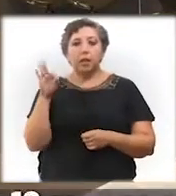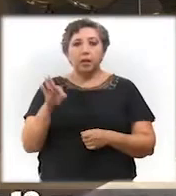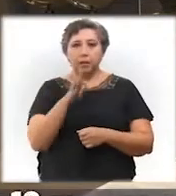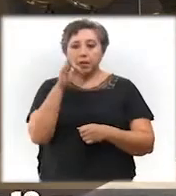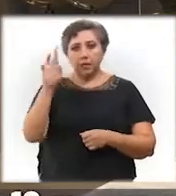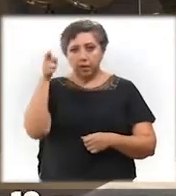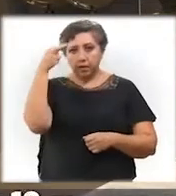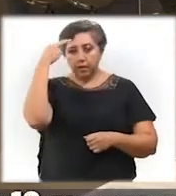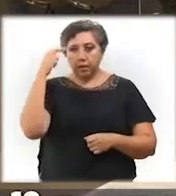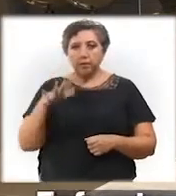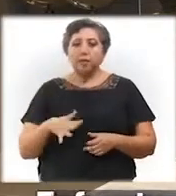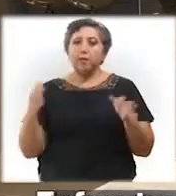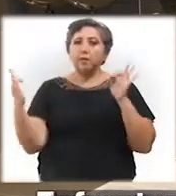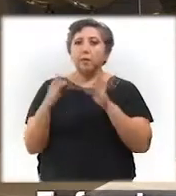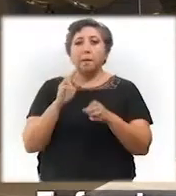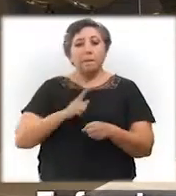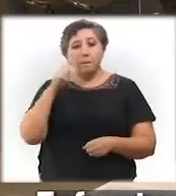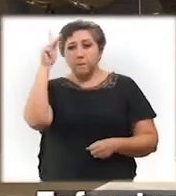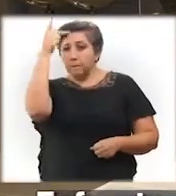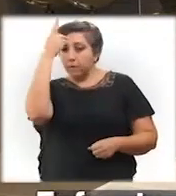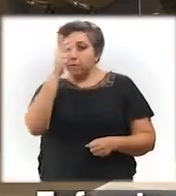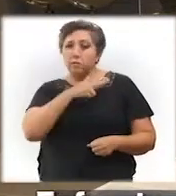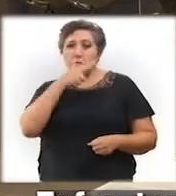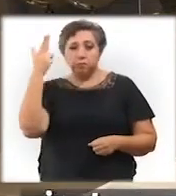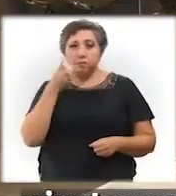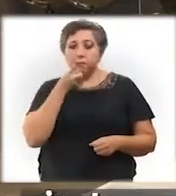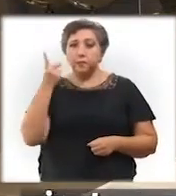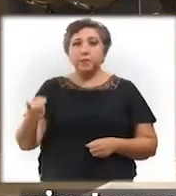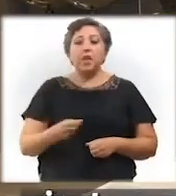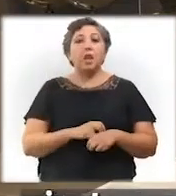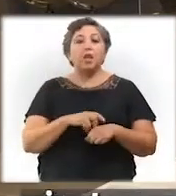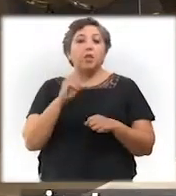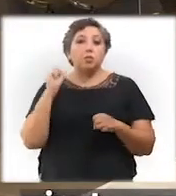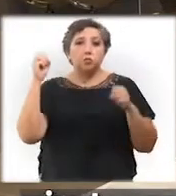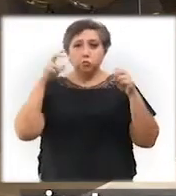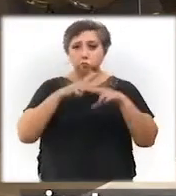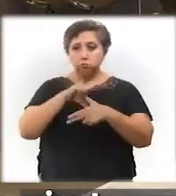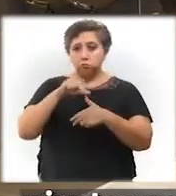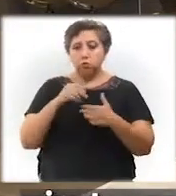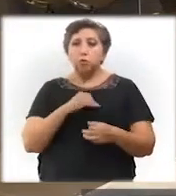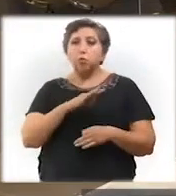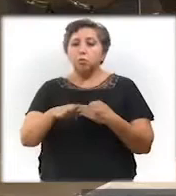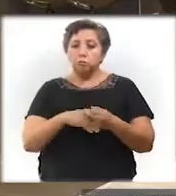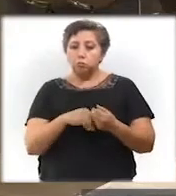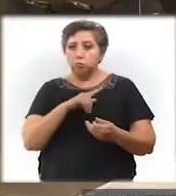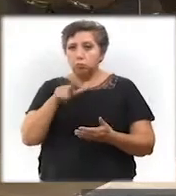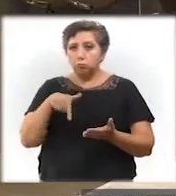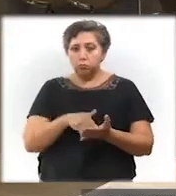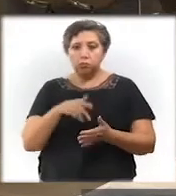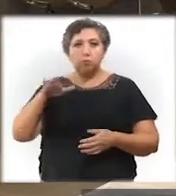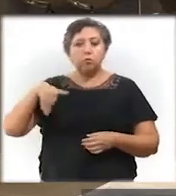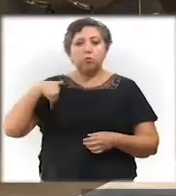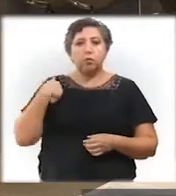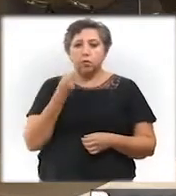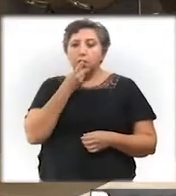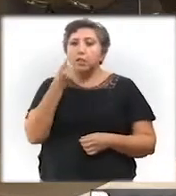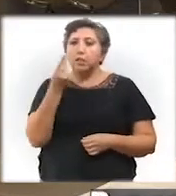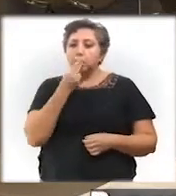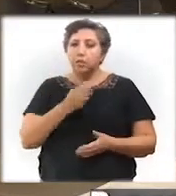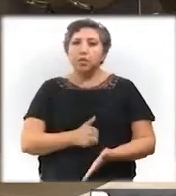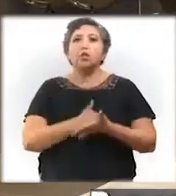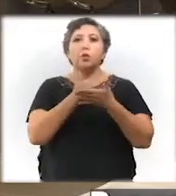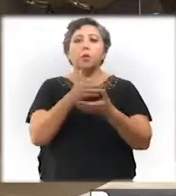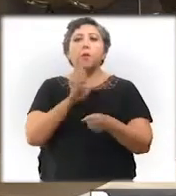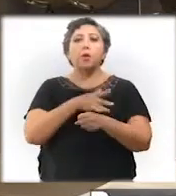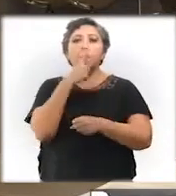reproducción de abejas reina. Enfrentamos la peor temporada de huracanes y juntos nos levantamos organizando albergues y apoyando a quienes lo perdieron todo. Por